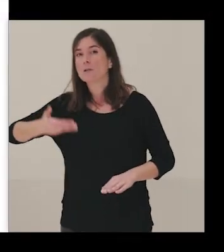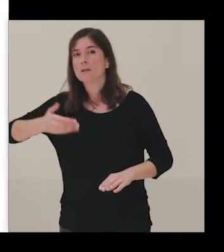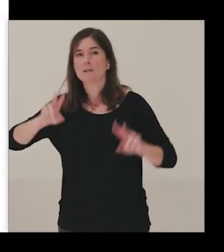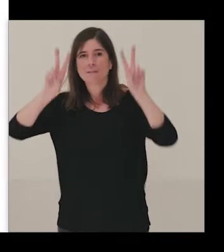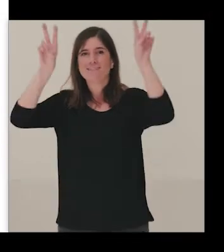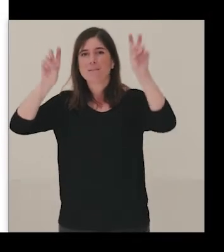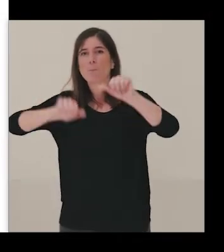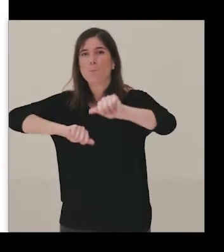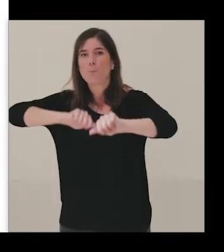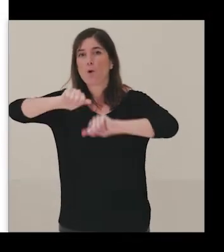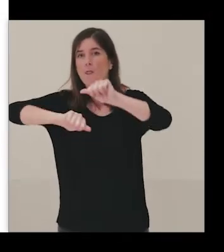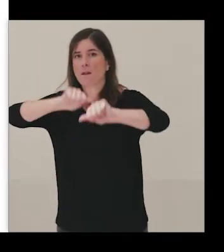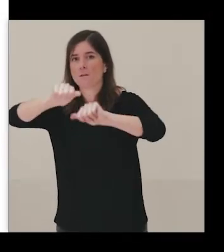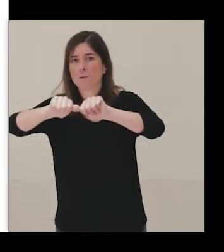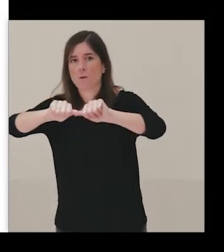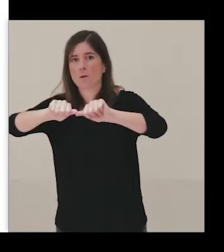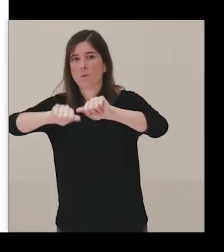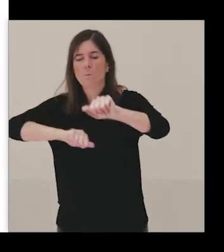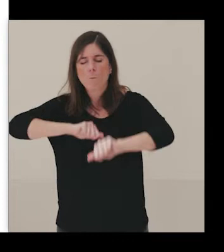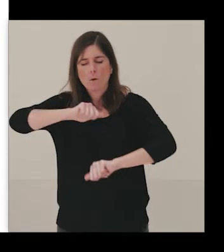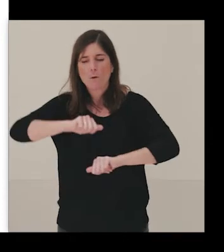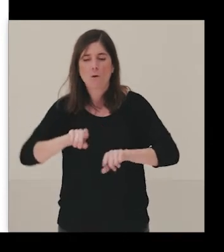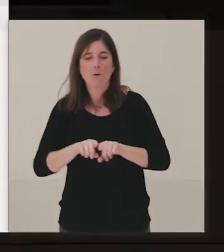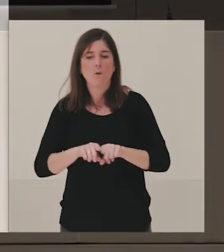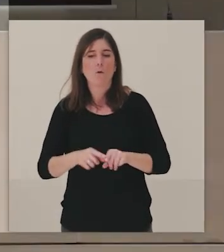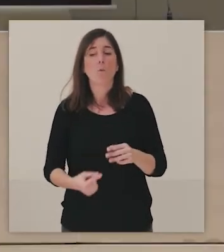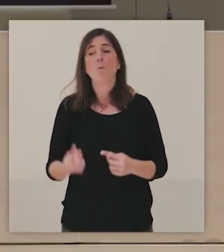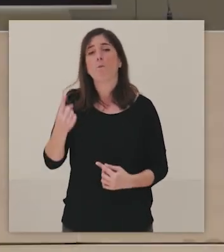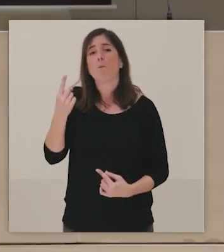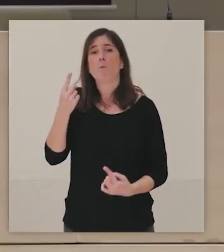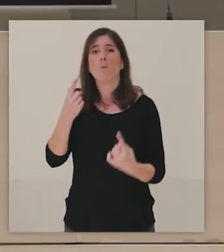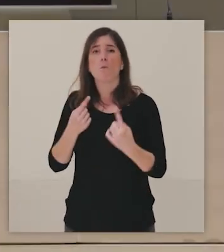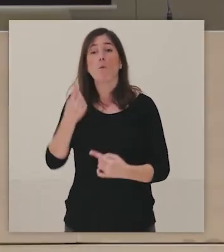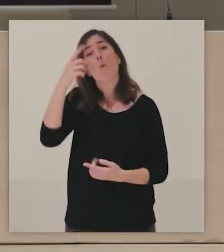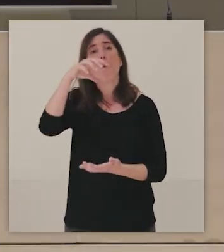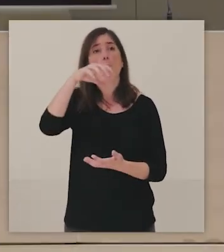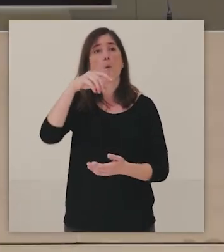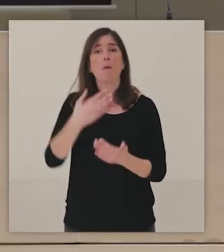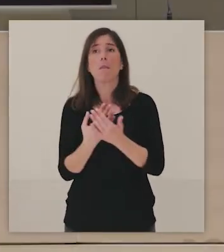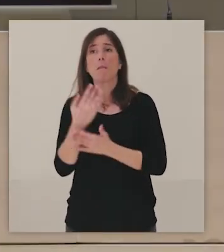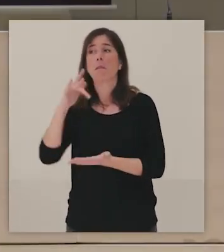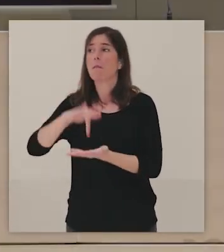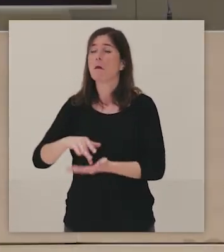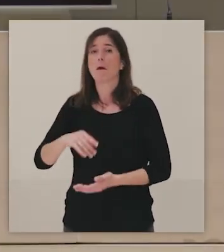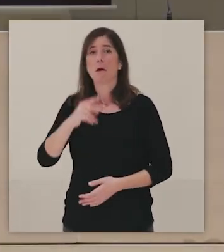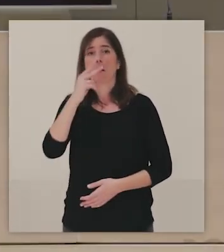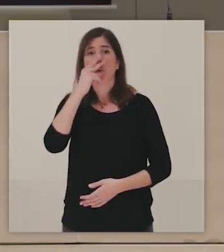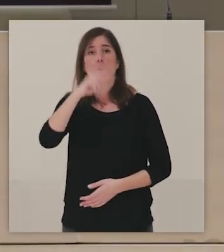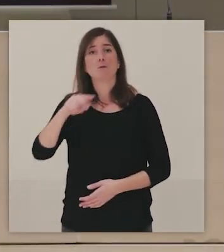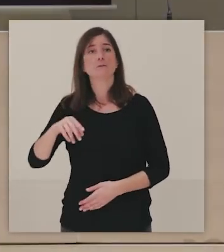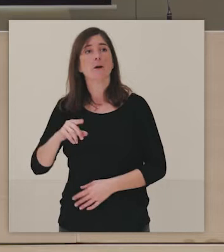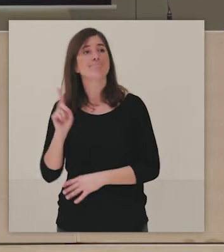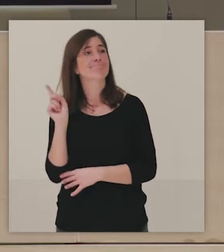de trabajar no en la actividad puntual, has venido al museo y ahí queda, has hecho una visita y ya está,